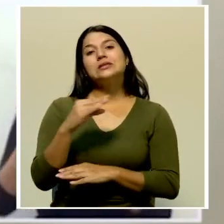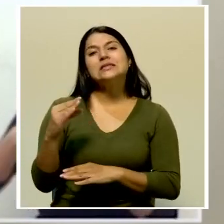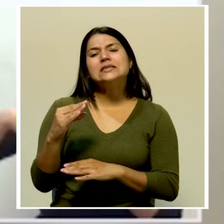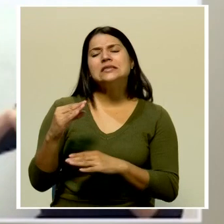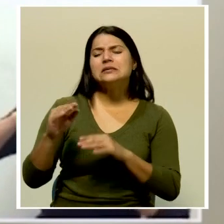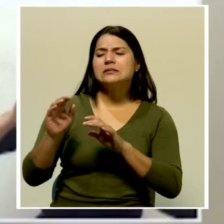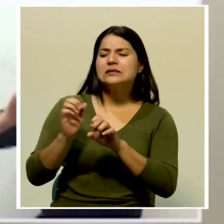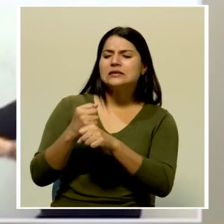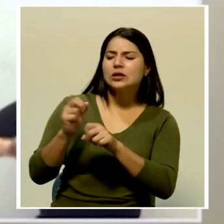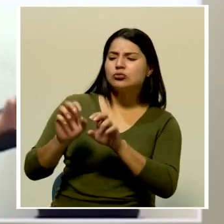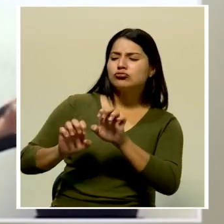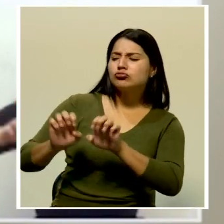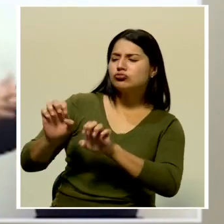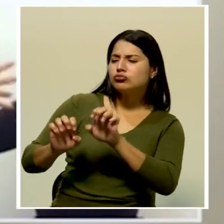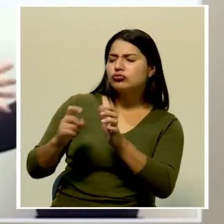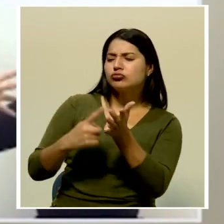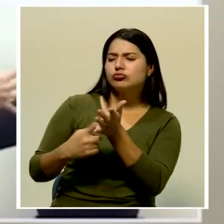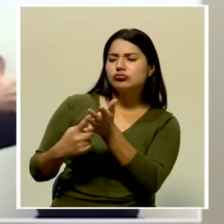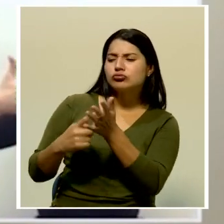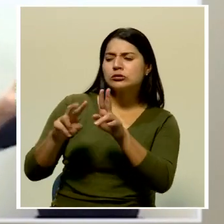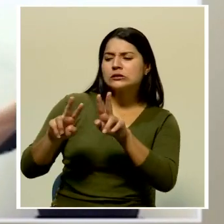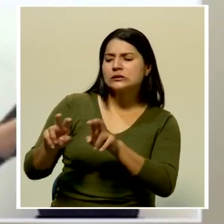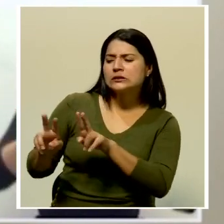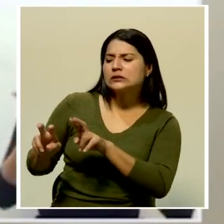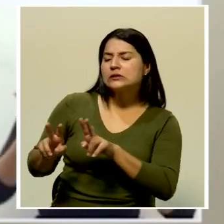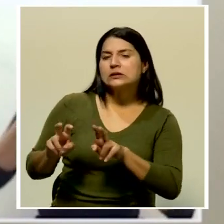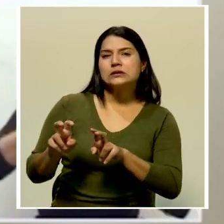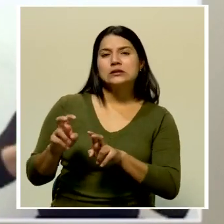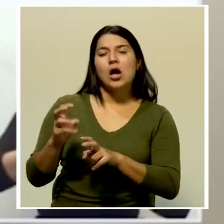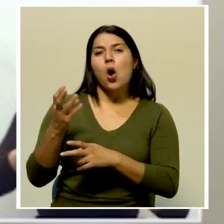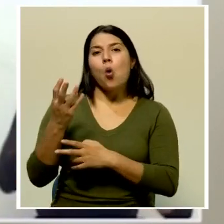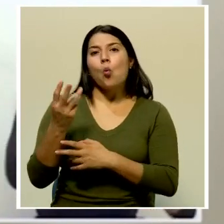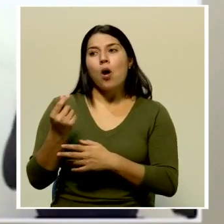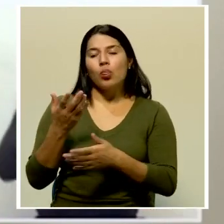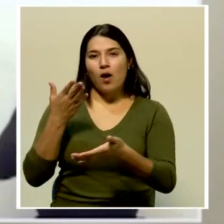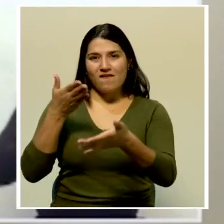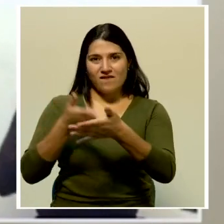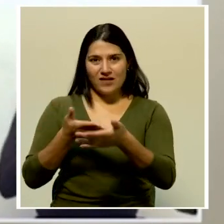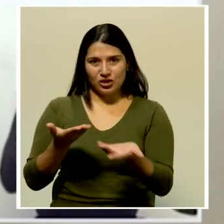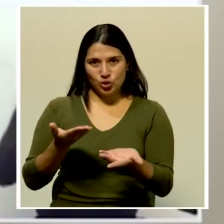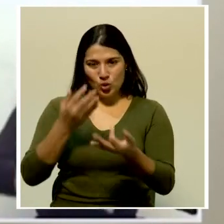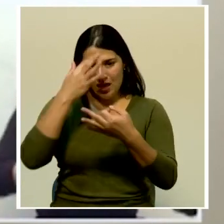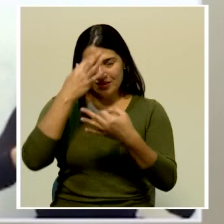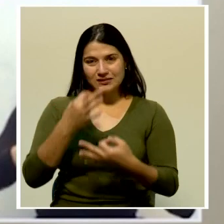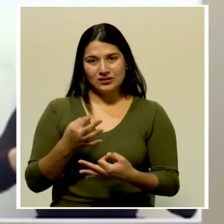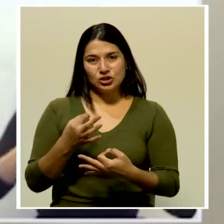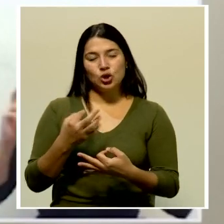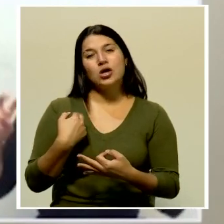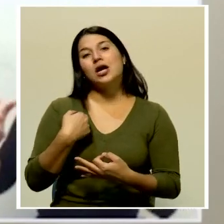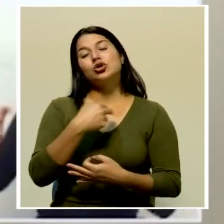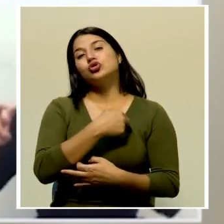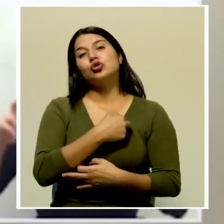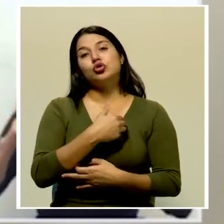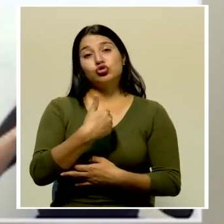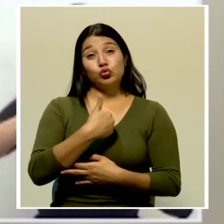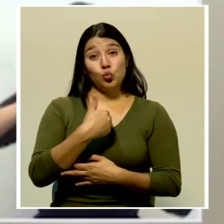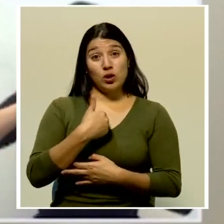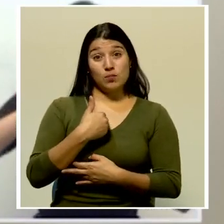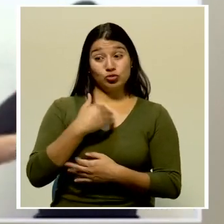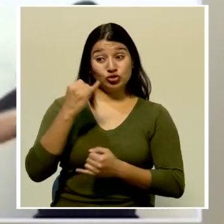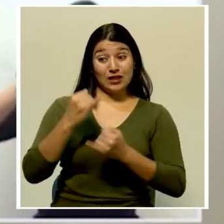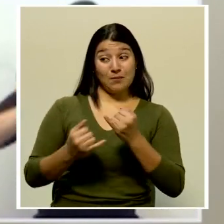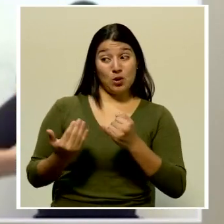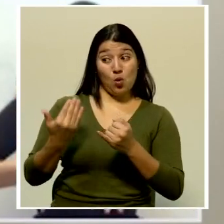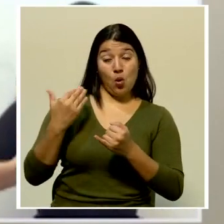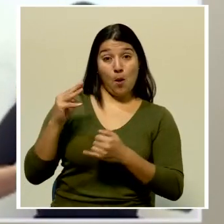evaluaciones de lo que ha sido el impacto de la medida ya tomada, que terminó en mayo y se tomó la